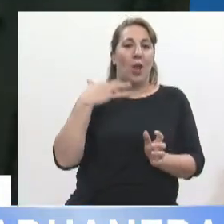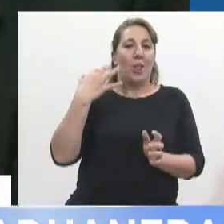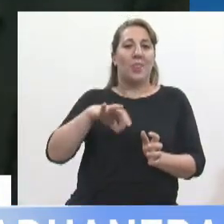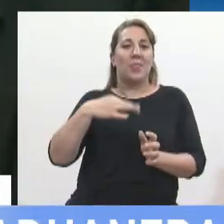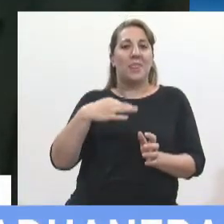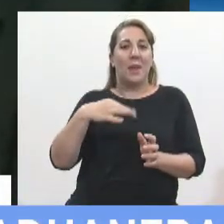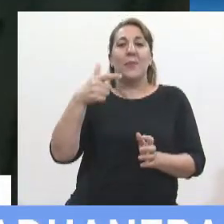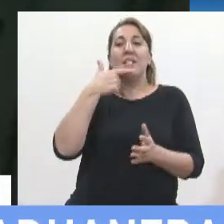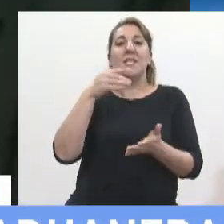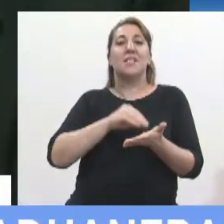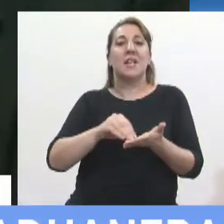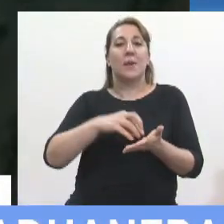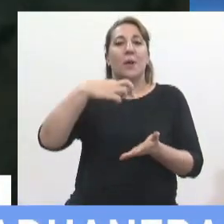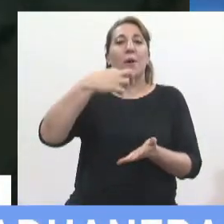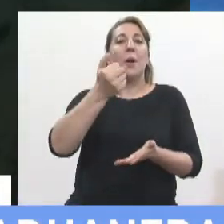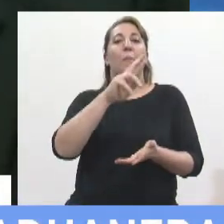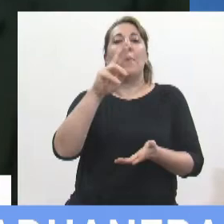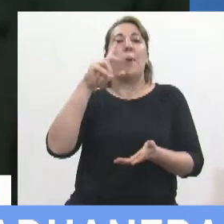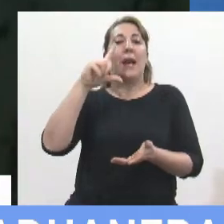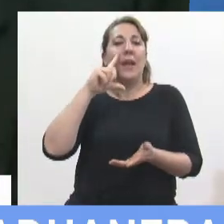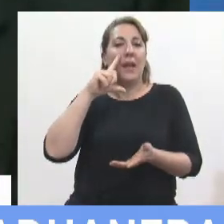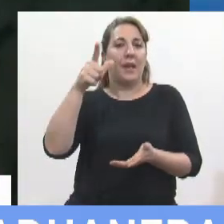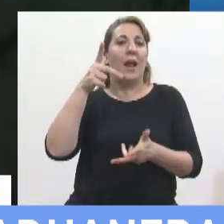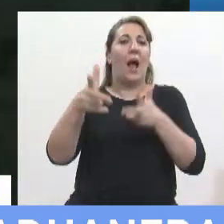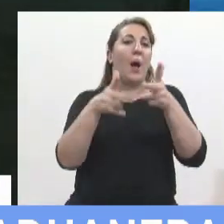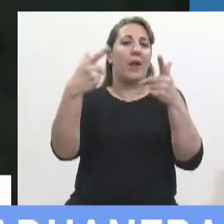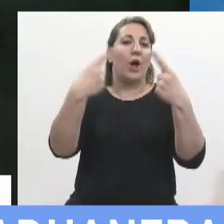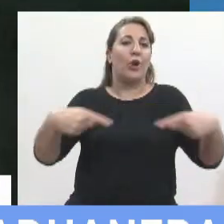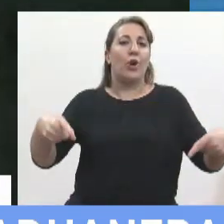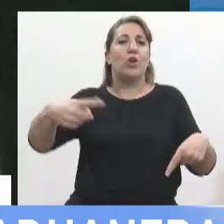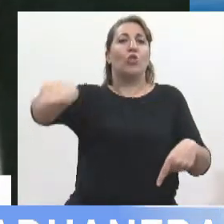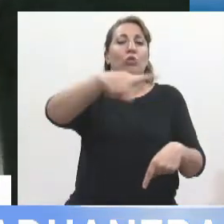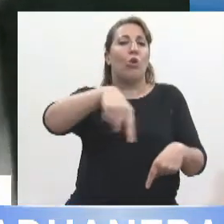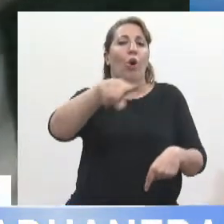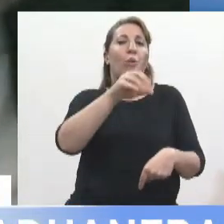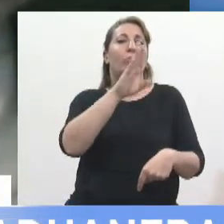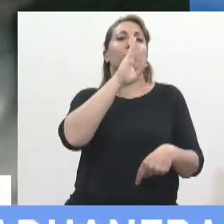el señor Parrilli pone el pecho a cosas donde todos los demás se quedan callados